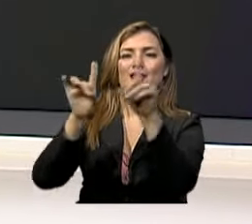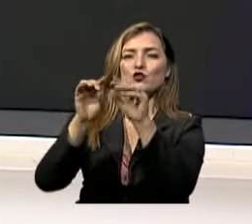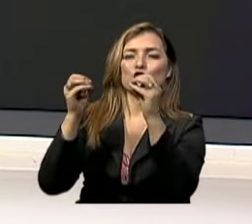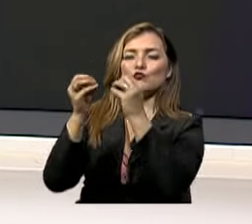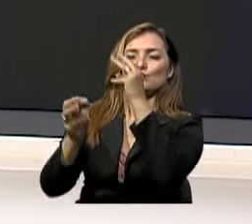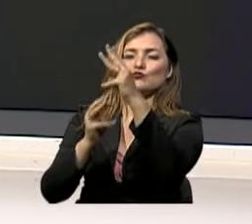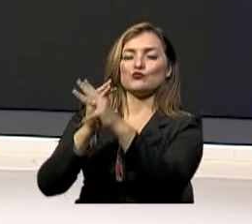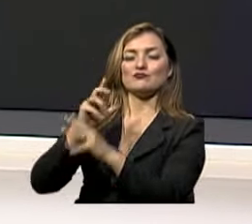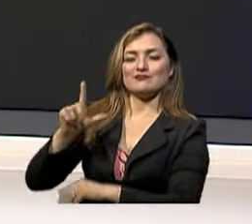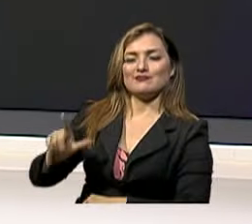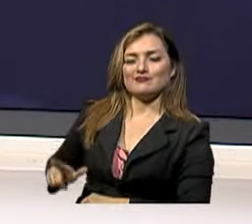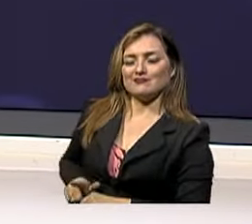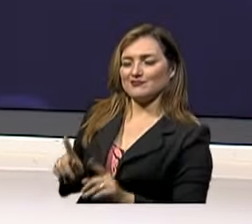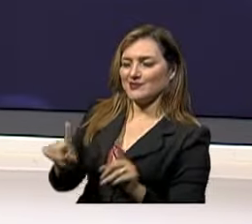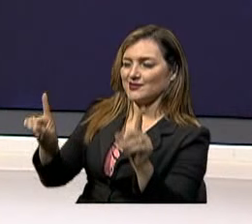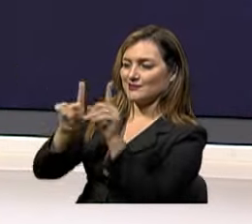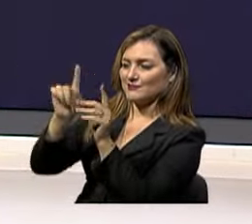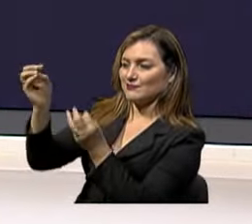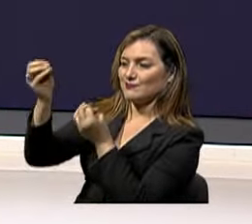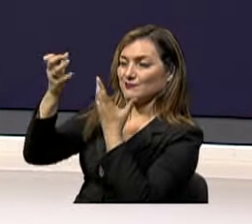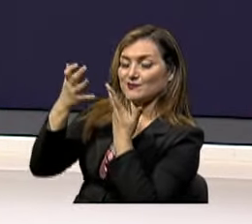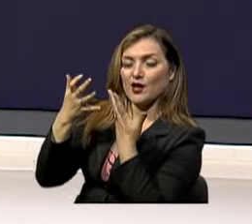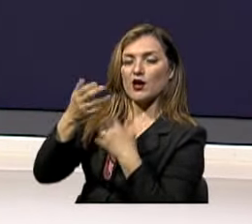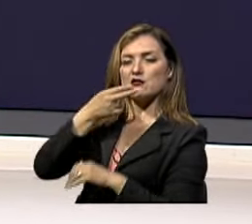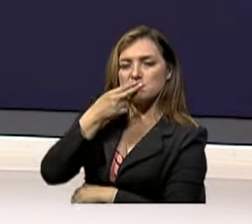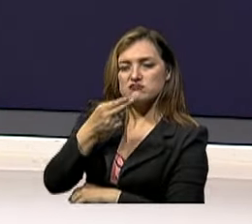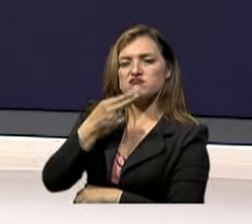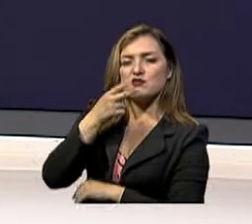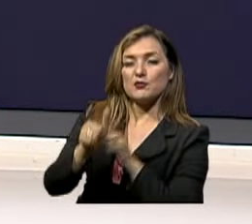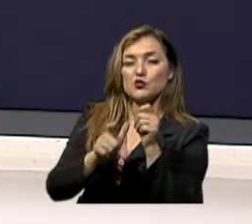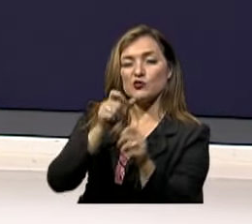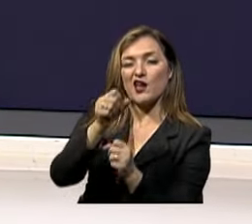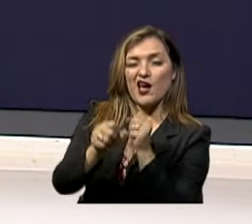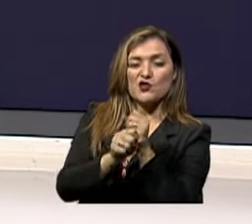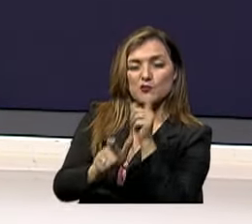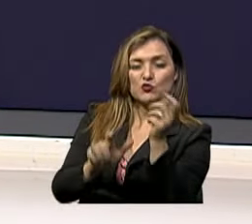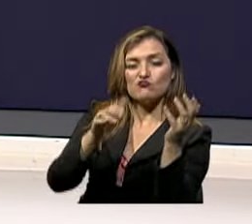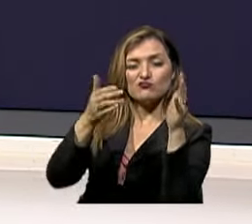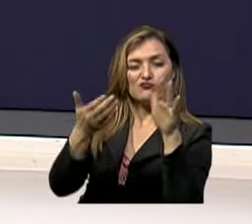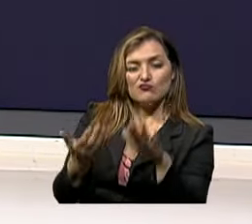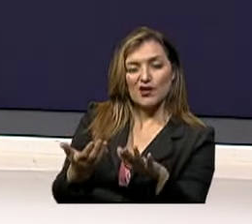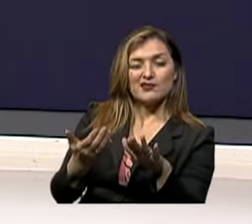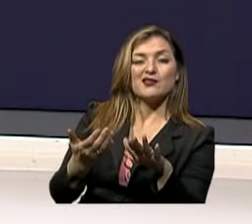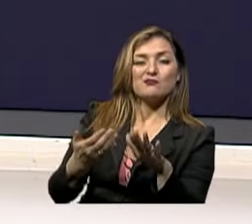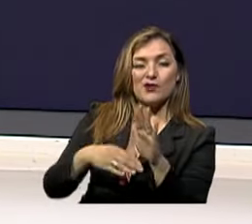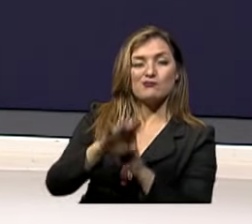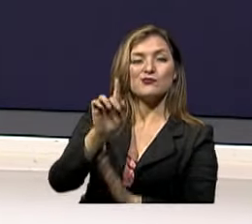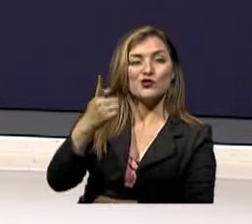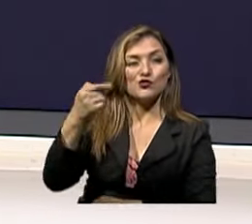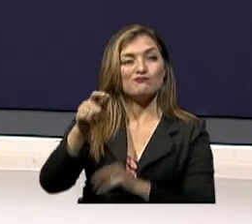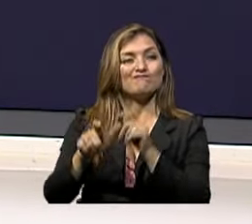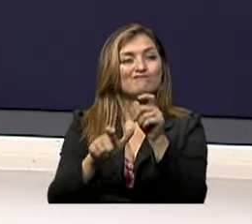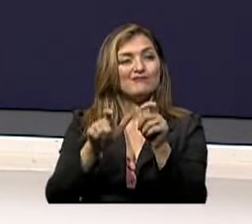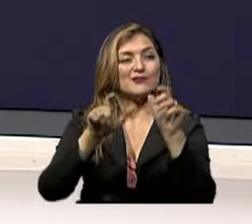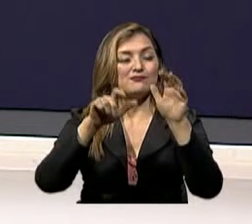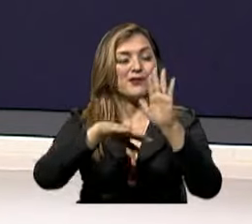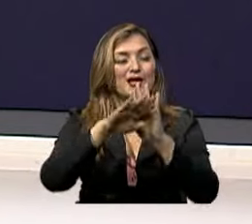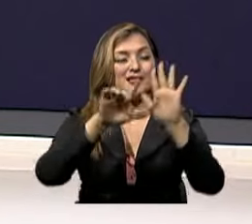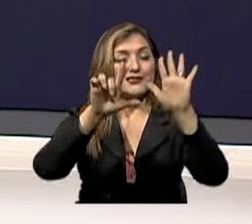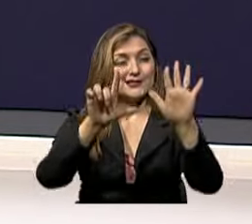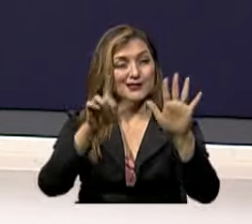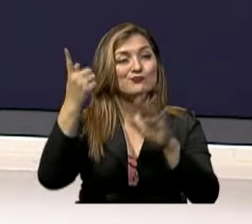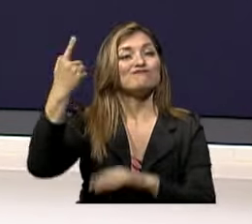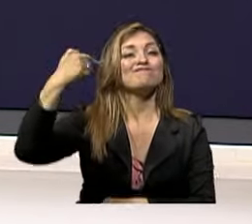Organización Mundial de la Salud Pues el tabaco mata aproximadamente cada año A varios millones de personas de forma